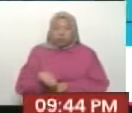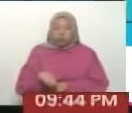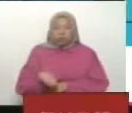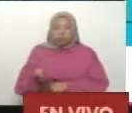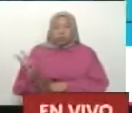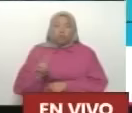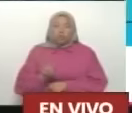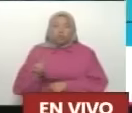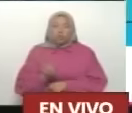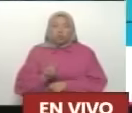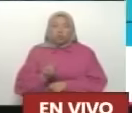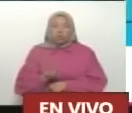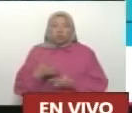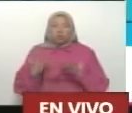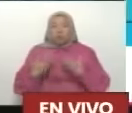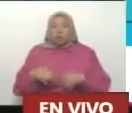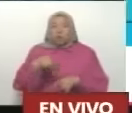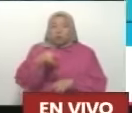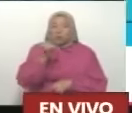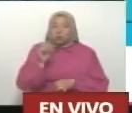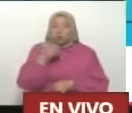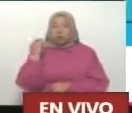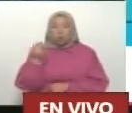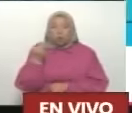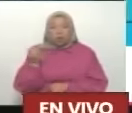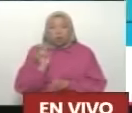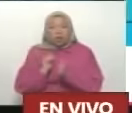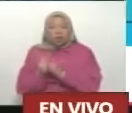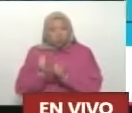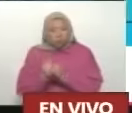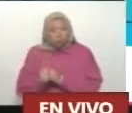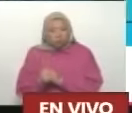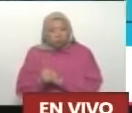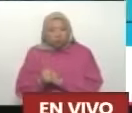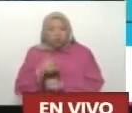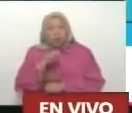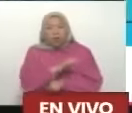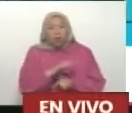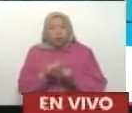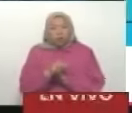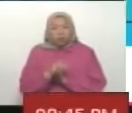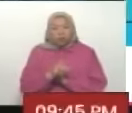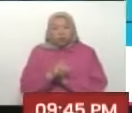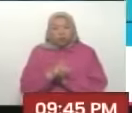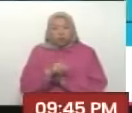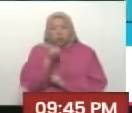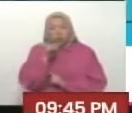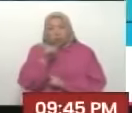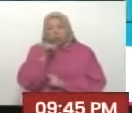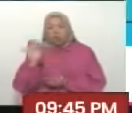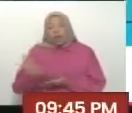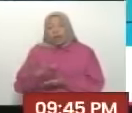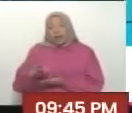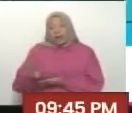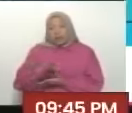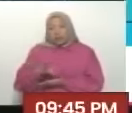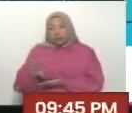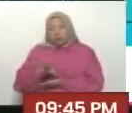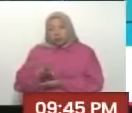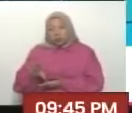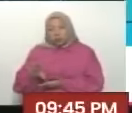Venezuela sea imparable hay que forjar esa juventud en el deporte, en la cultura, en el canto, en el baile,